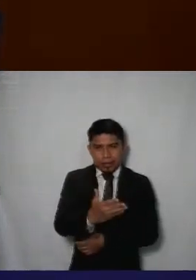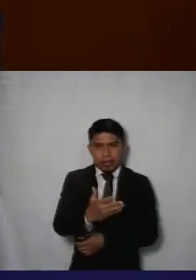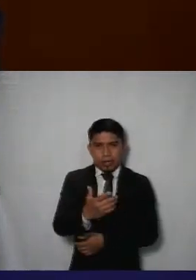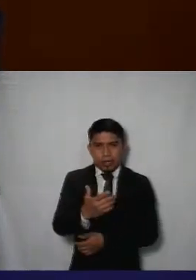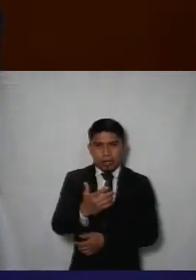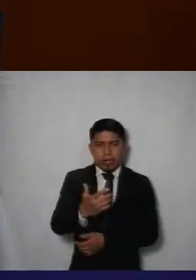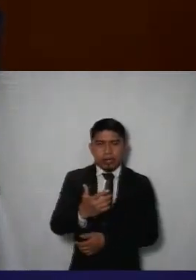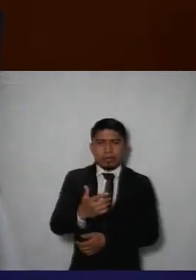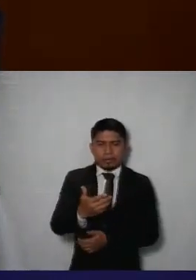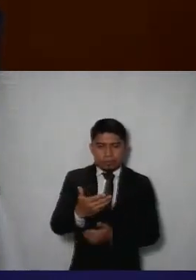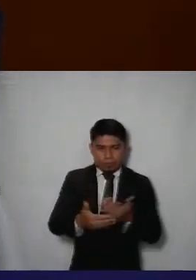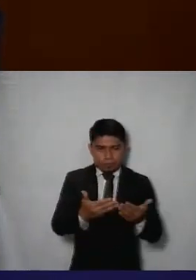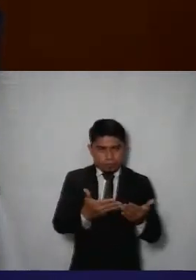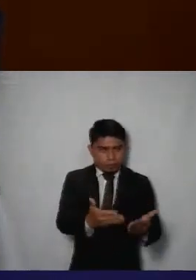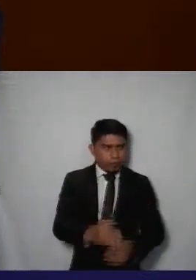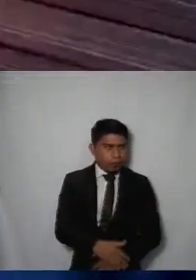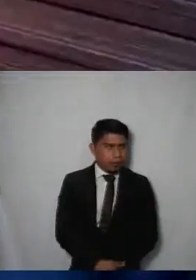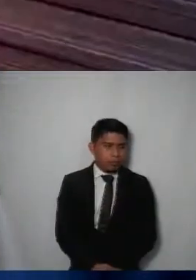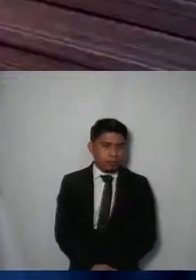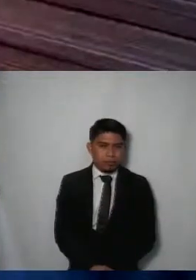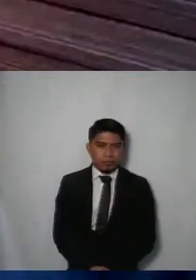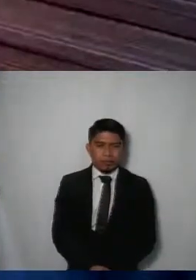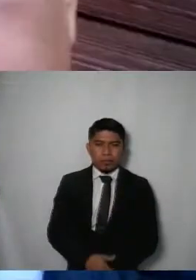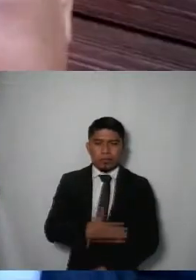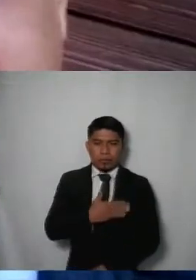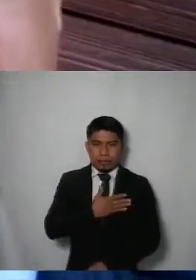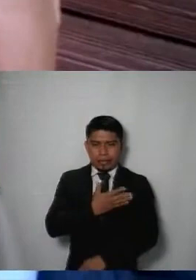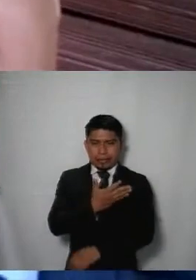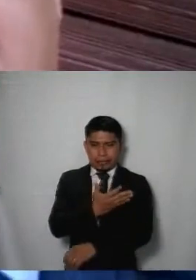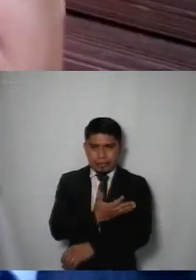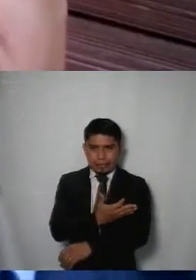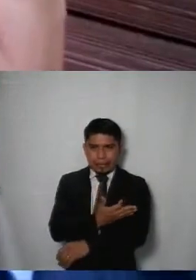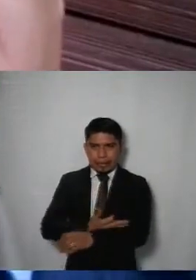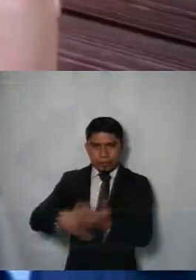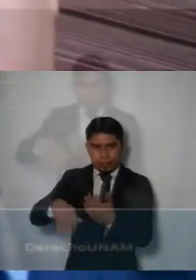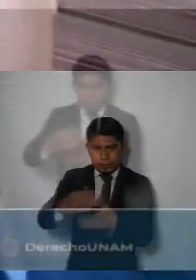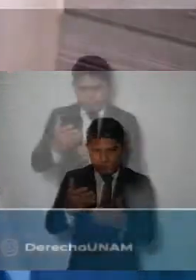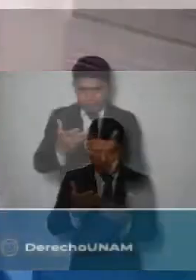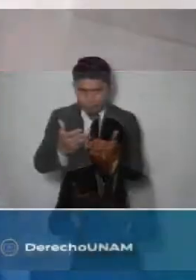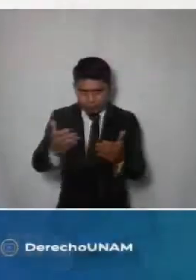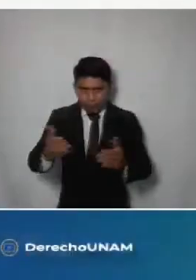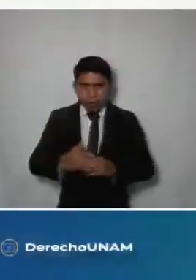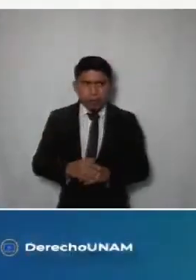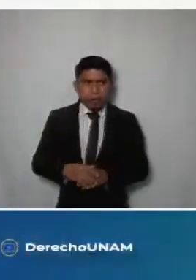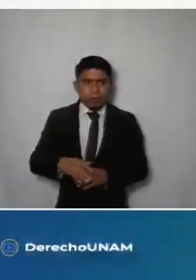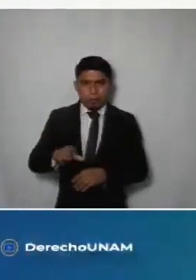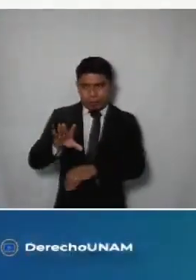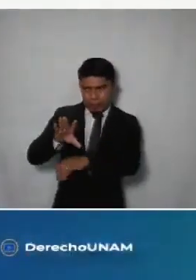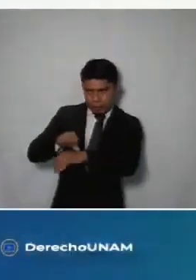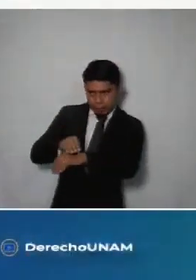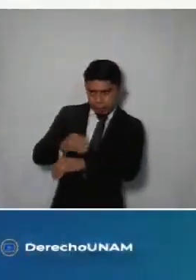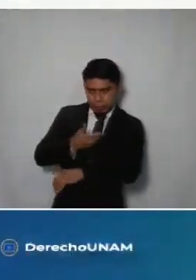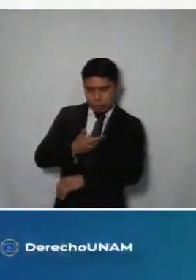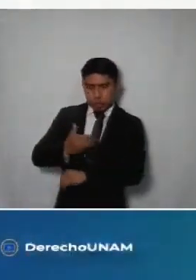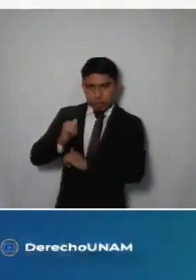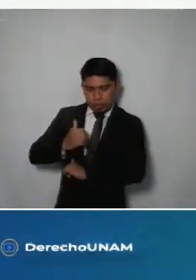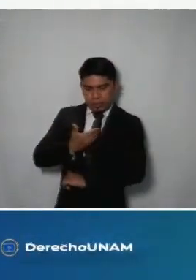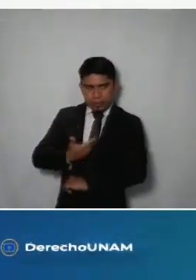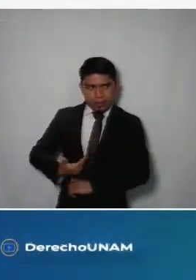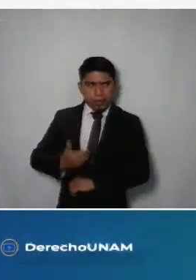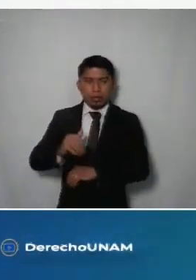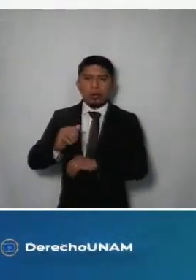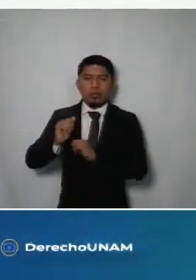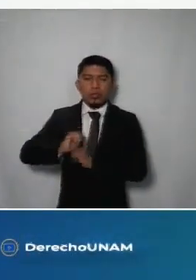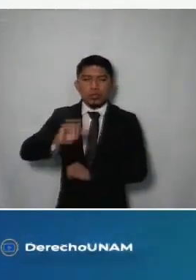pedía proceder adelante jerry por favor muy buenas tardes a todos y todos con su actualización comisionado presidente